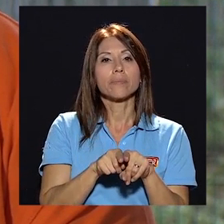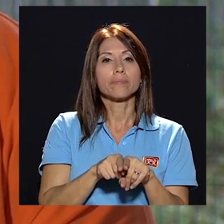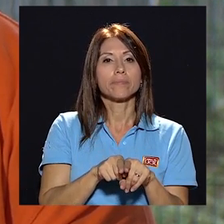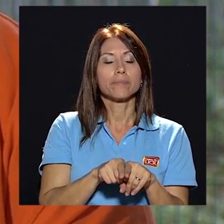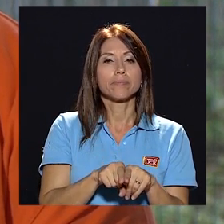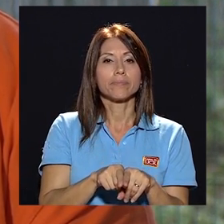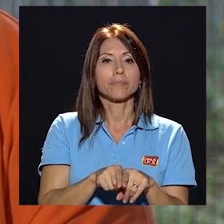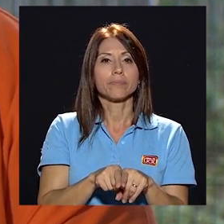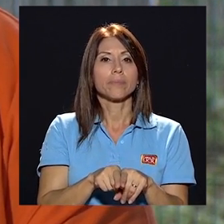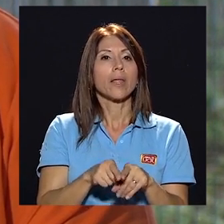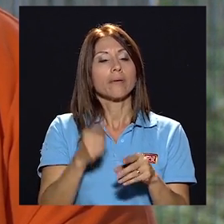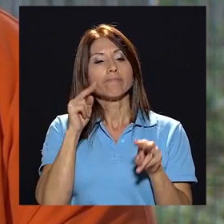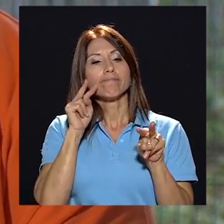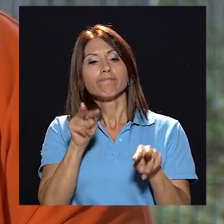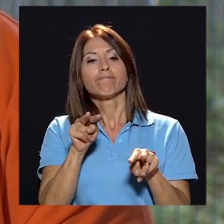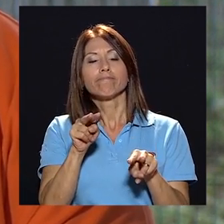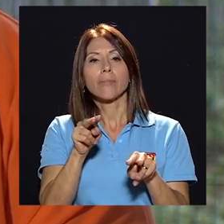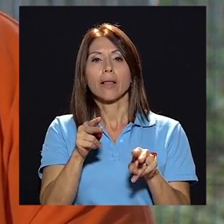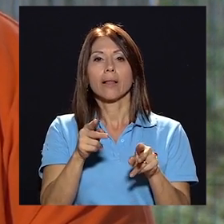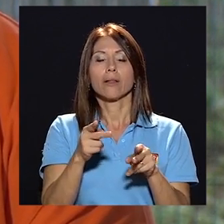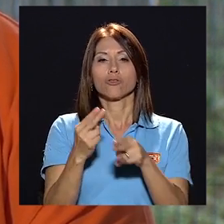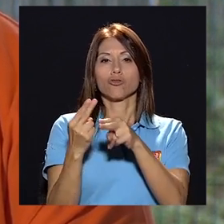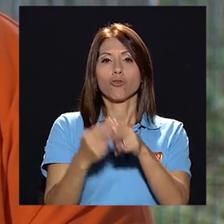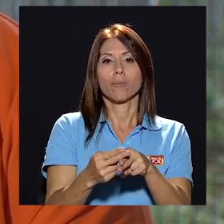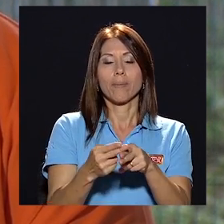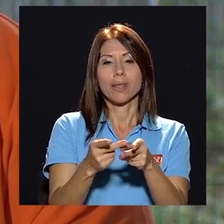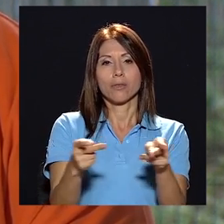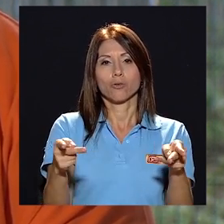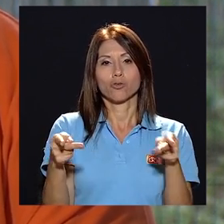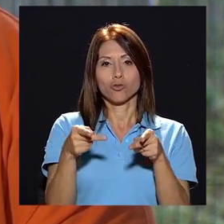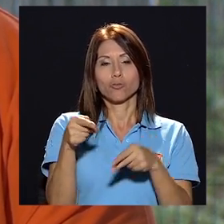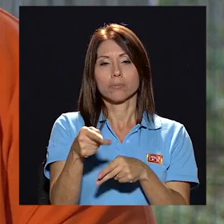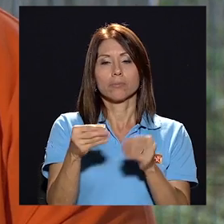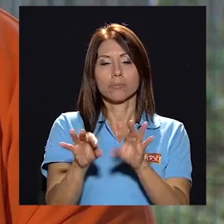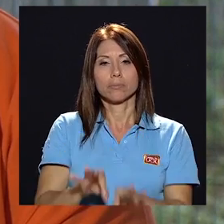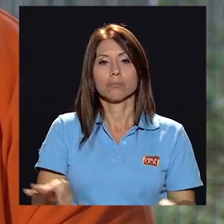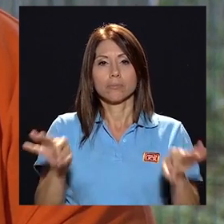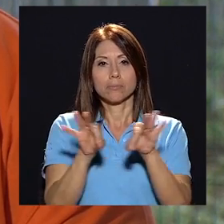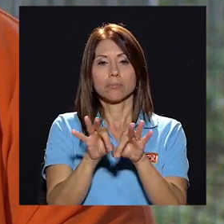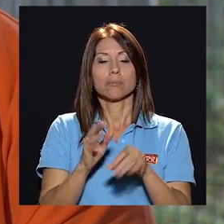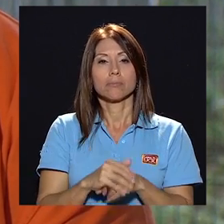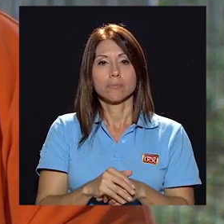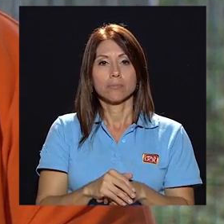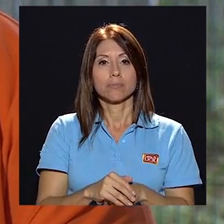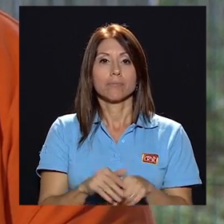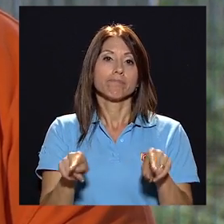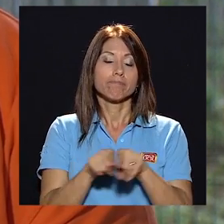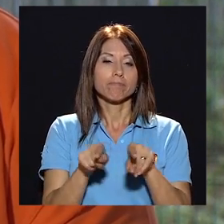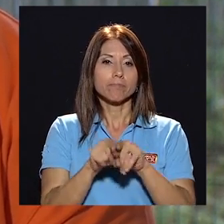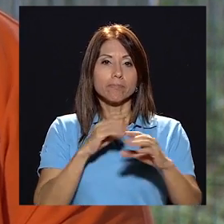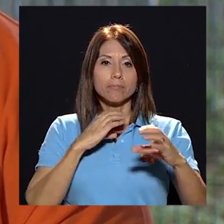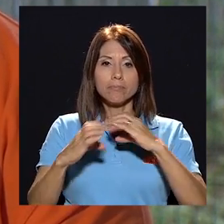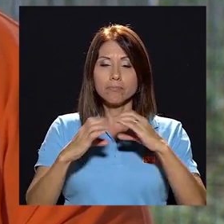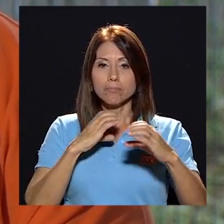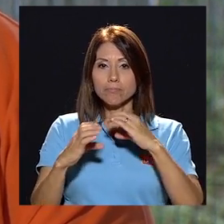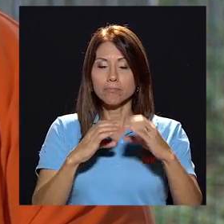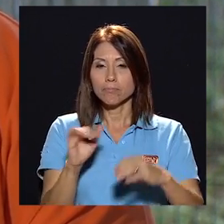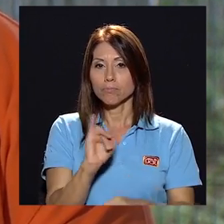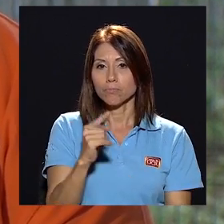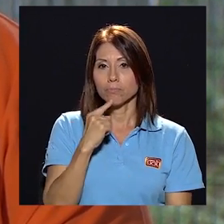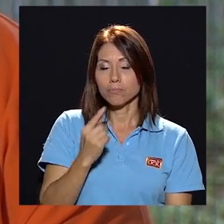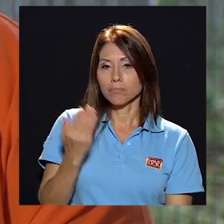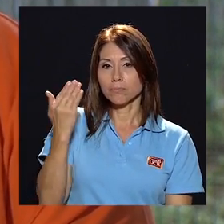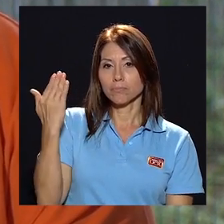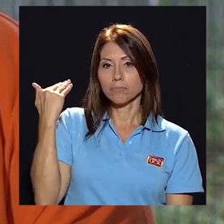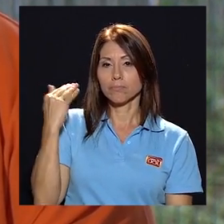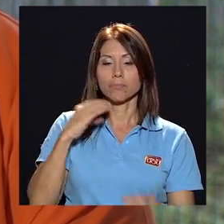la parte de los nombramientos muy importante luego la comunicación como